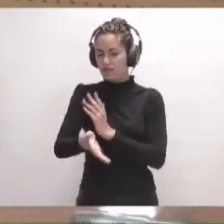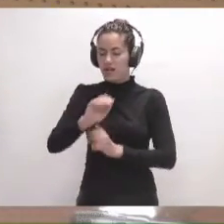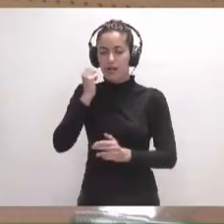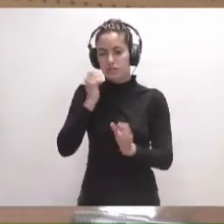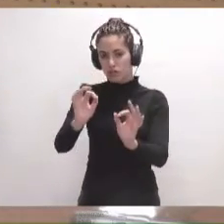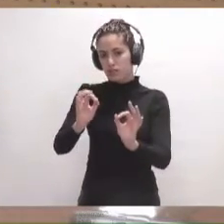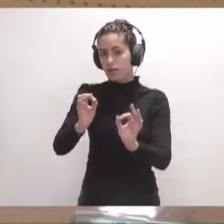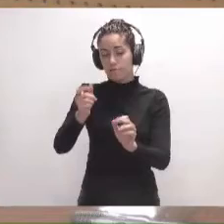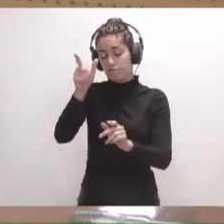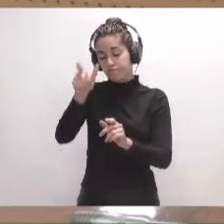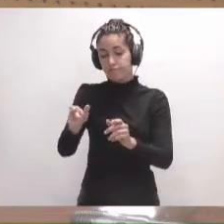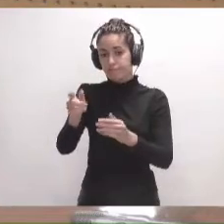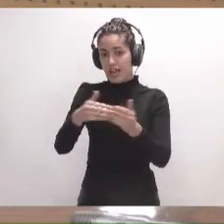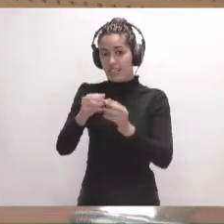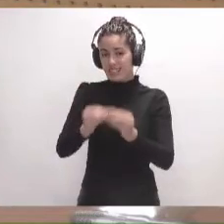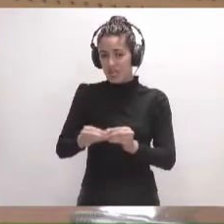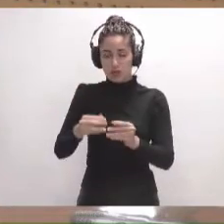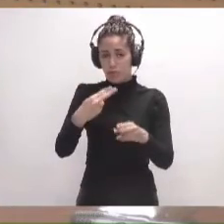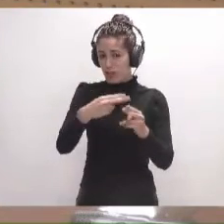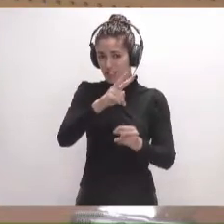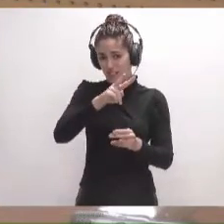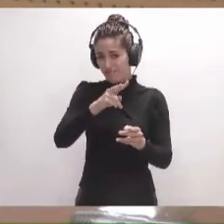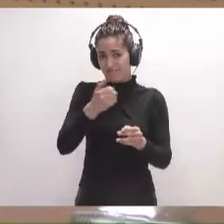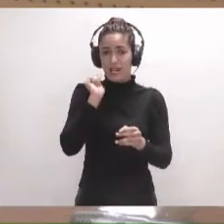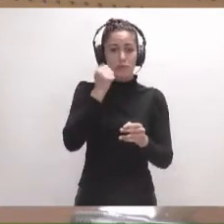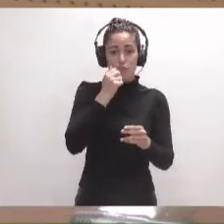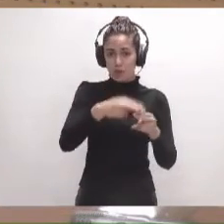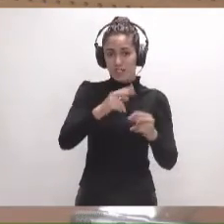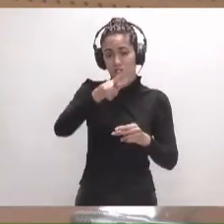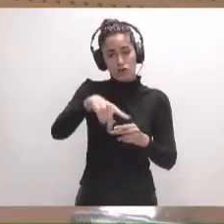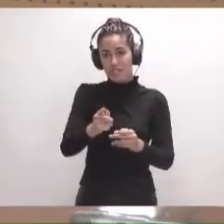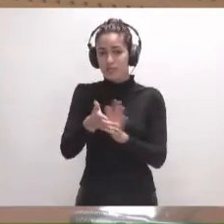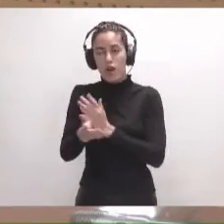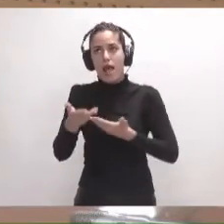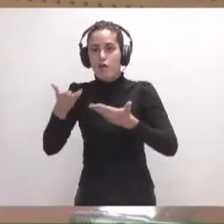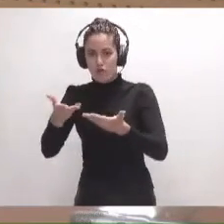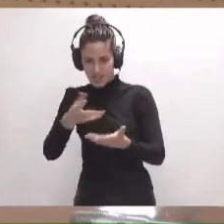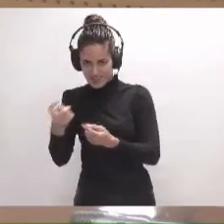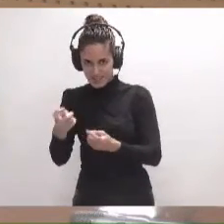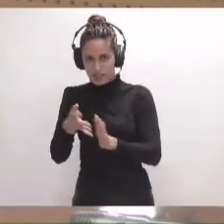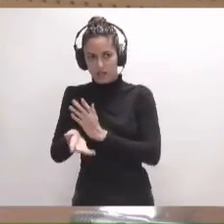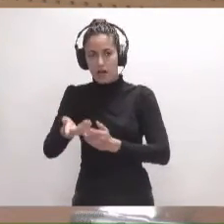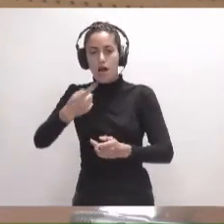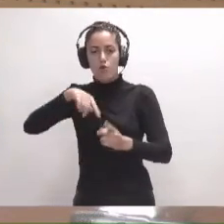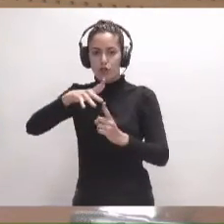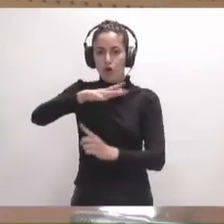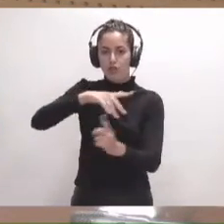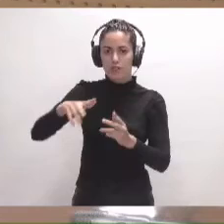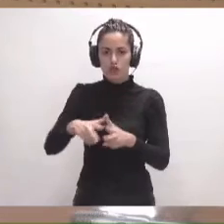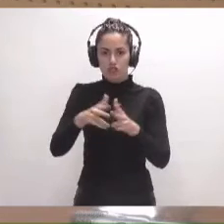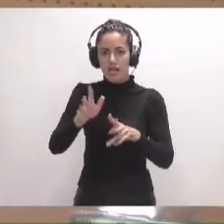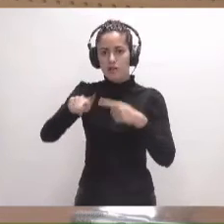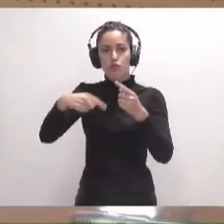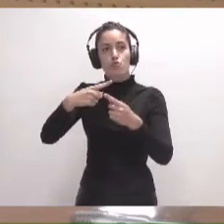reclamación que presentan los artesanos no es política, es un grito de auxilio, como decía. Es a nuestro contexto social, a